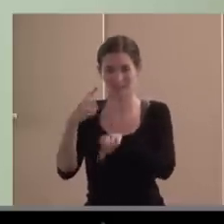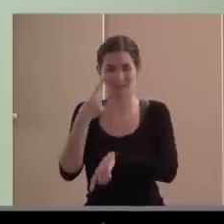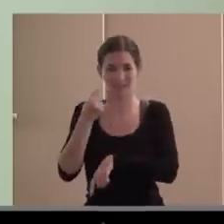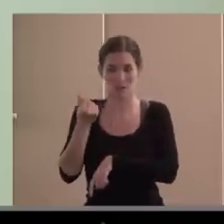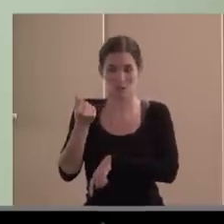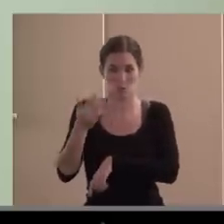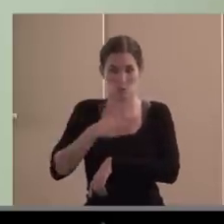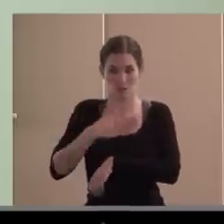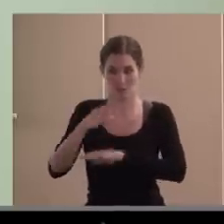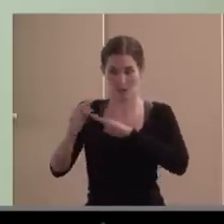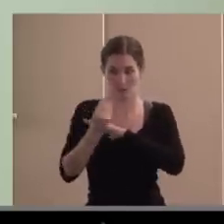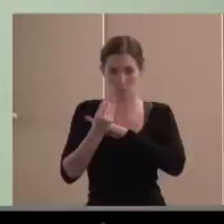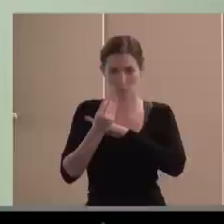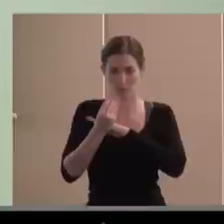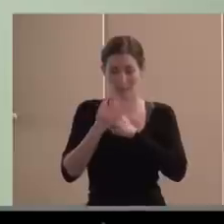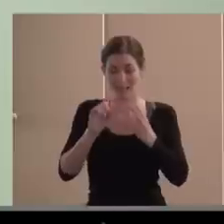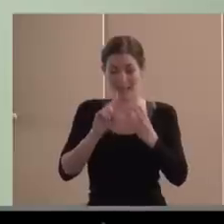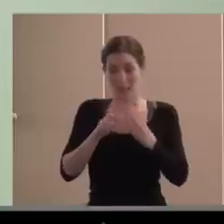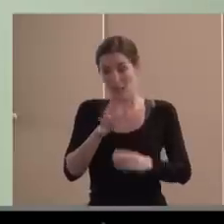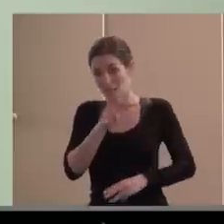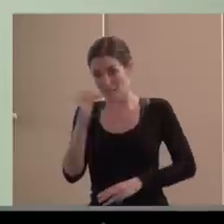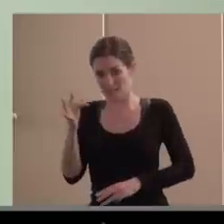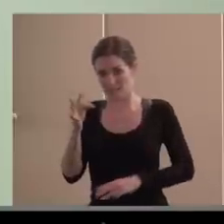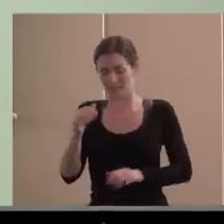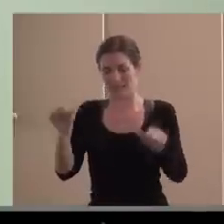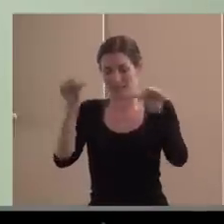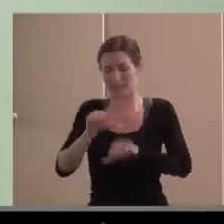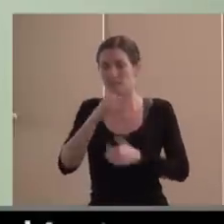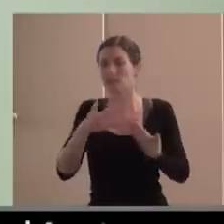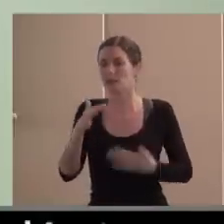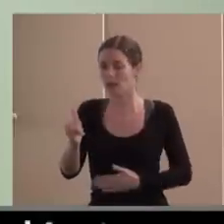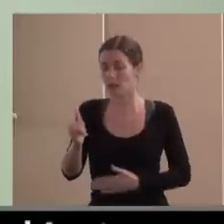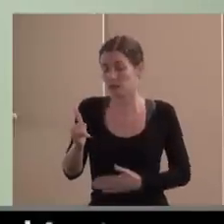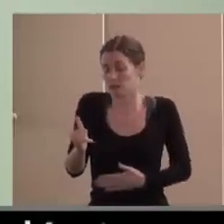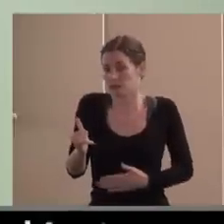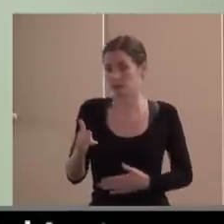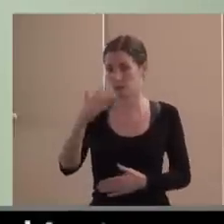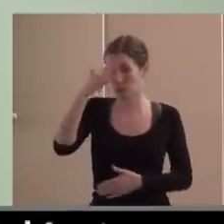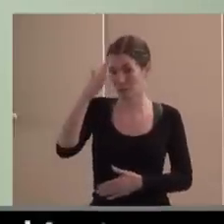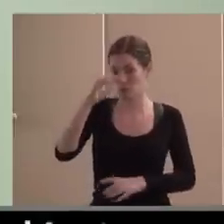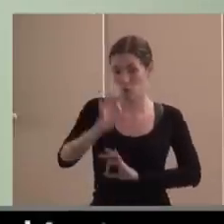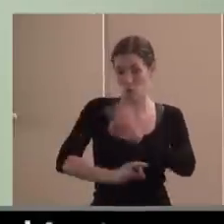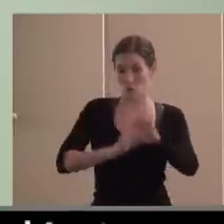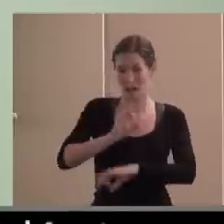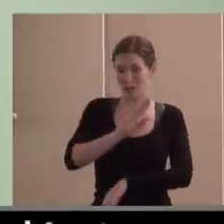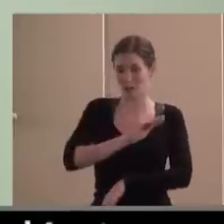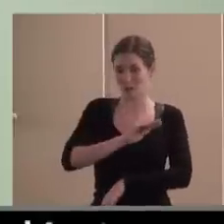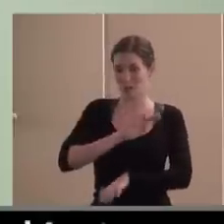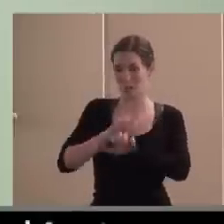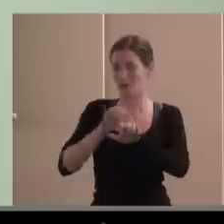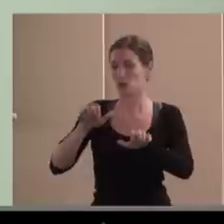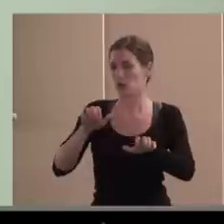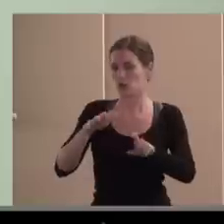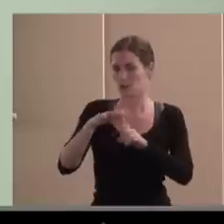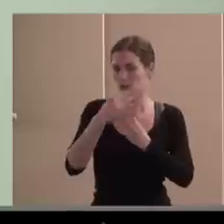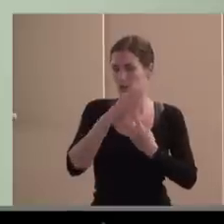pues no os puedo decir la convulsión que viven gran parte de las organizaciones, que como han ido actuando también un poco